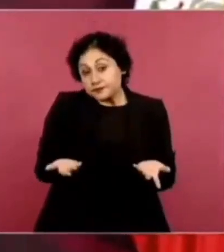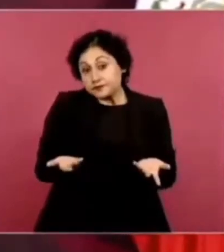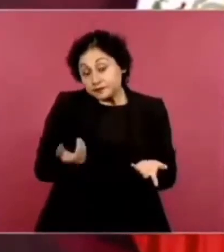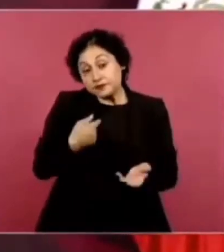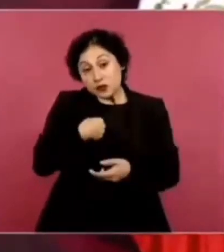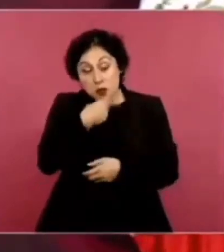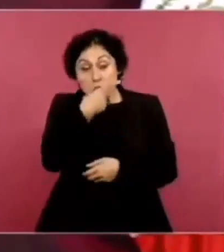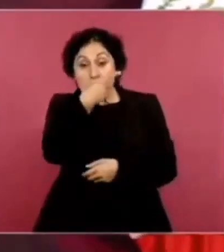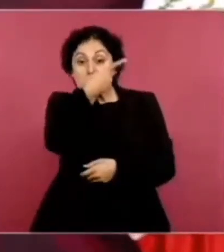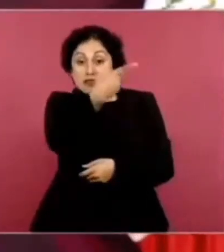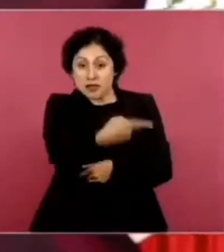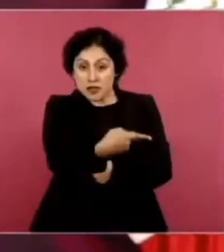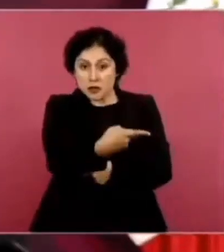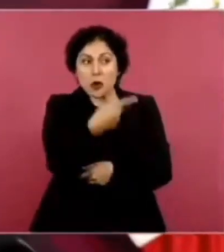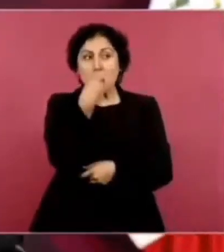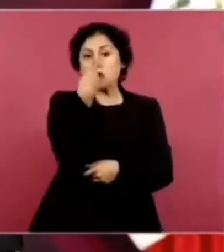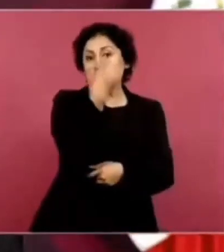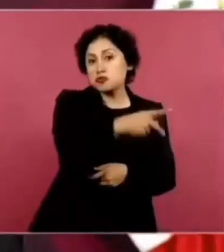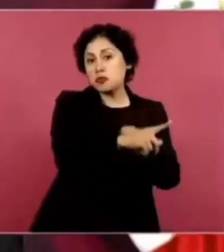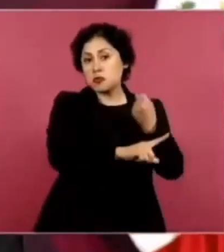El consumo. ¿Cómo?